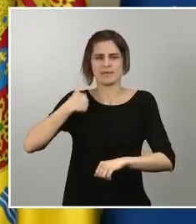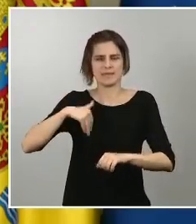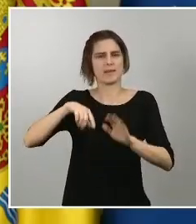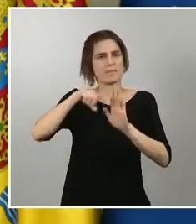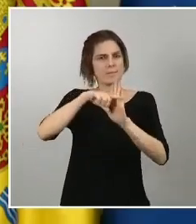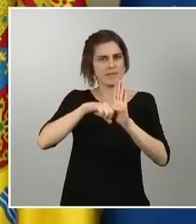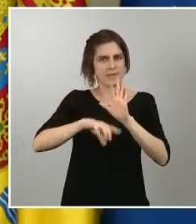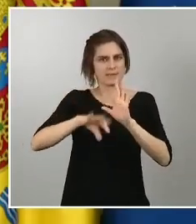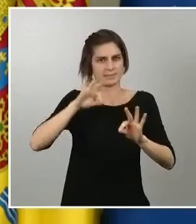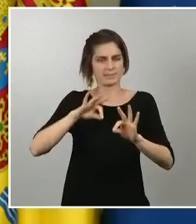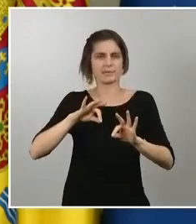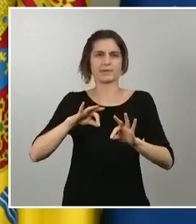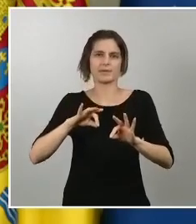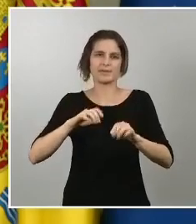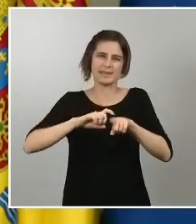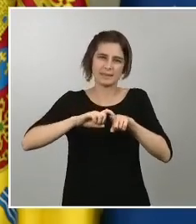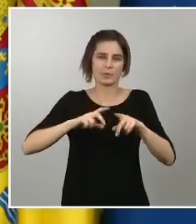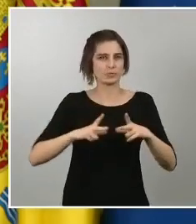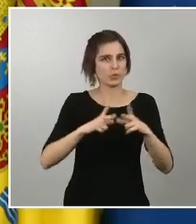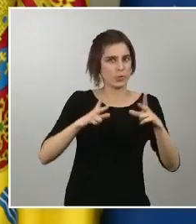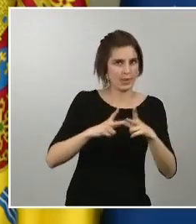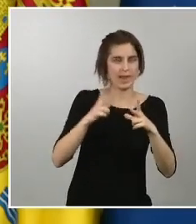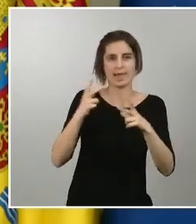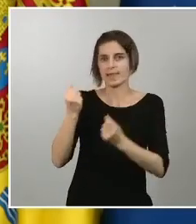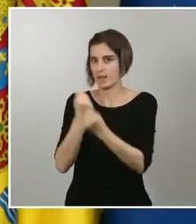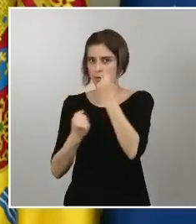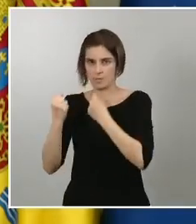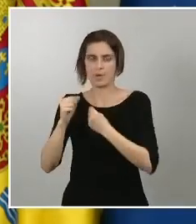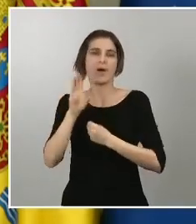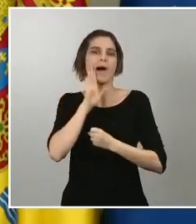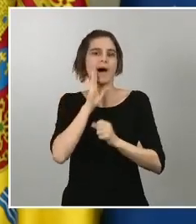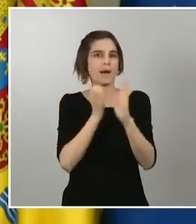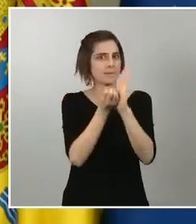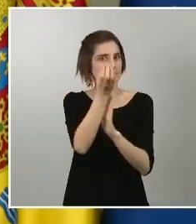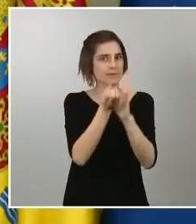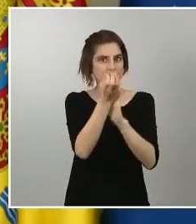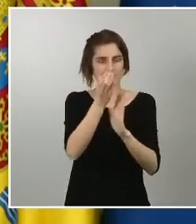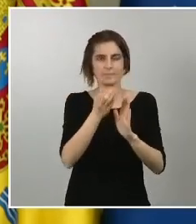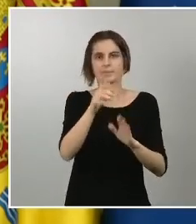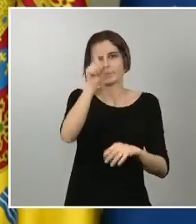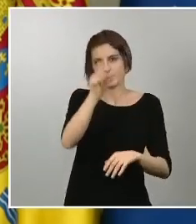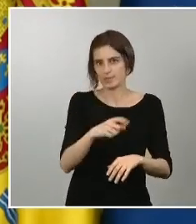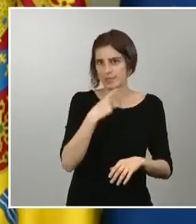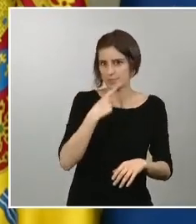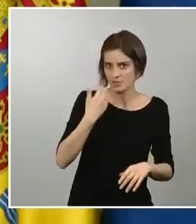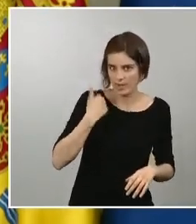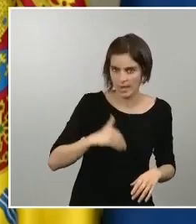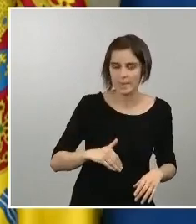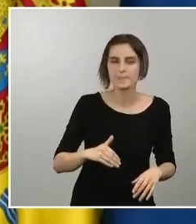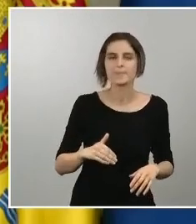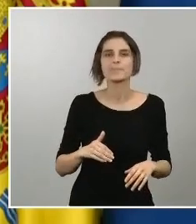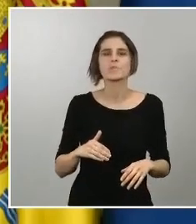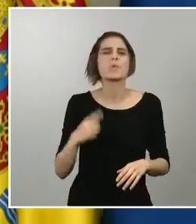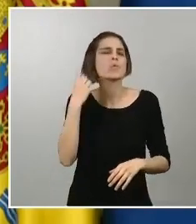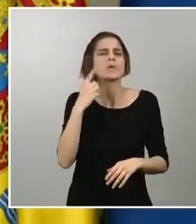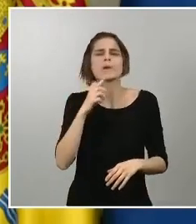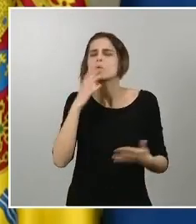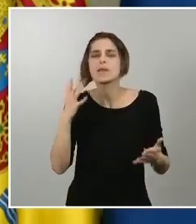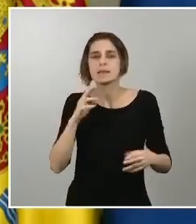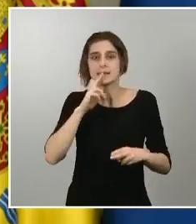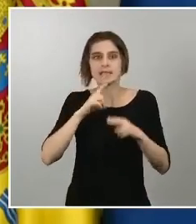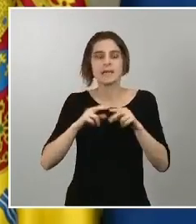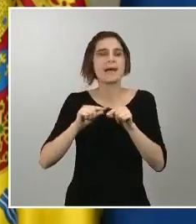Ministra Portavoz una de las principales medidas que hemos lanzado como saben ustedes es la denominada teletrabajo o trabajo a